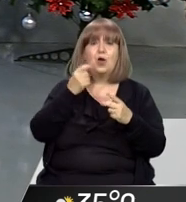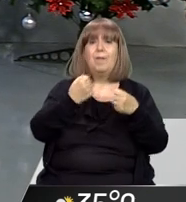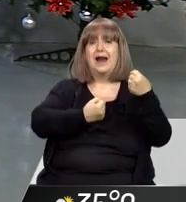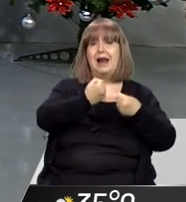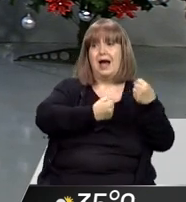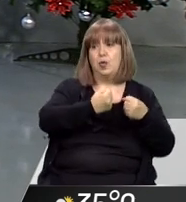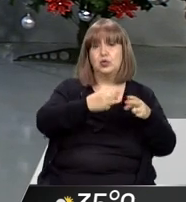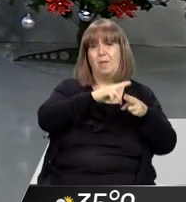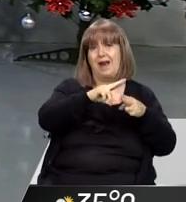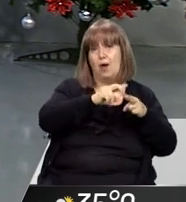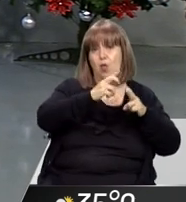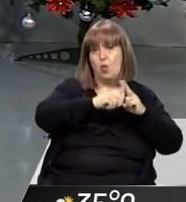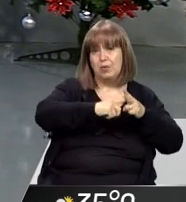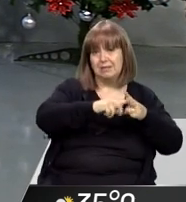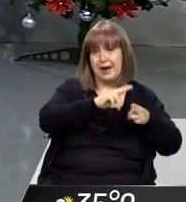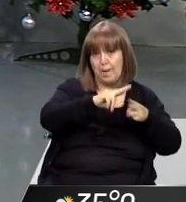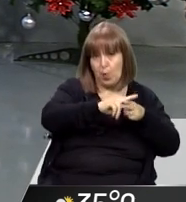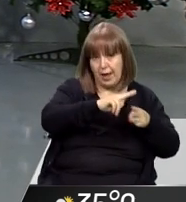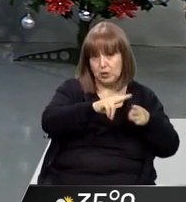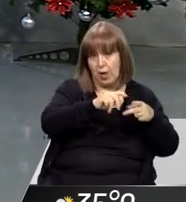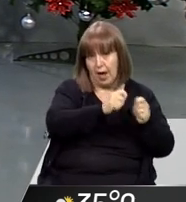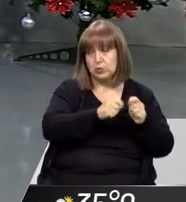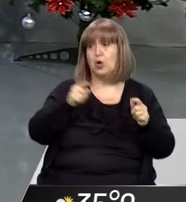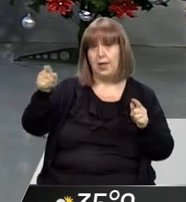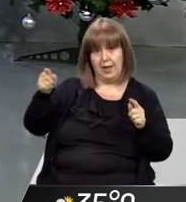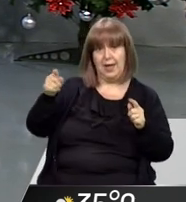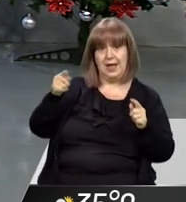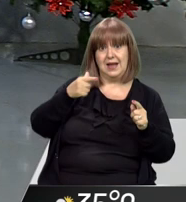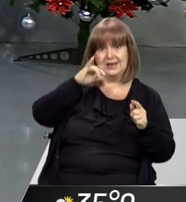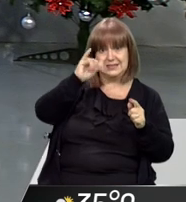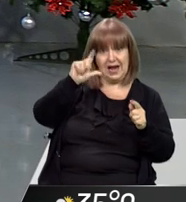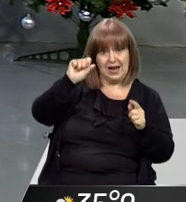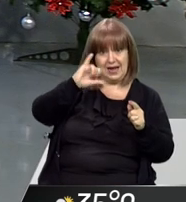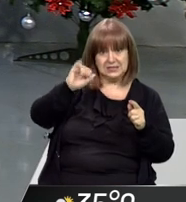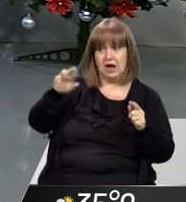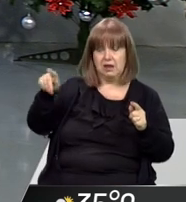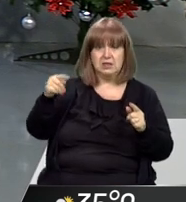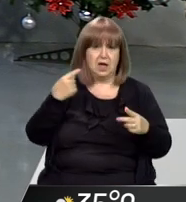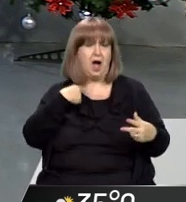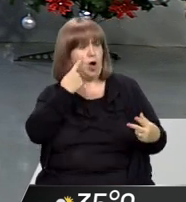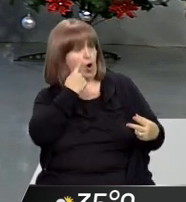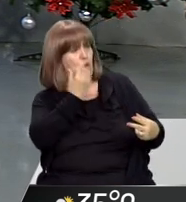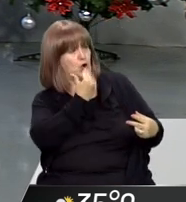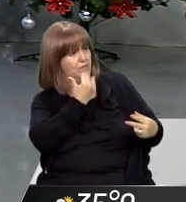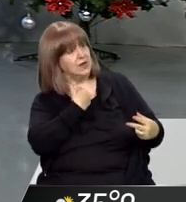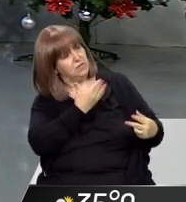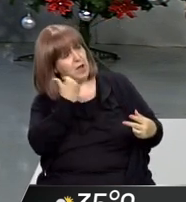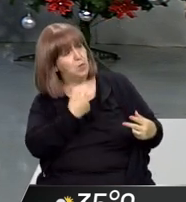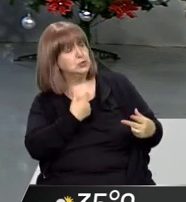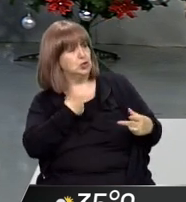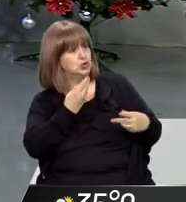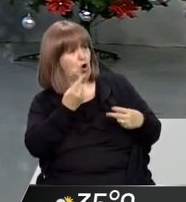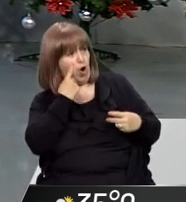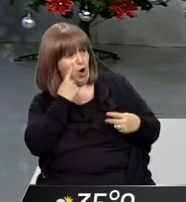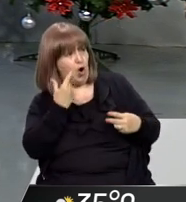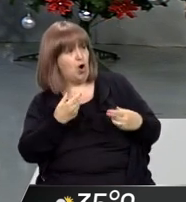camioneta. Bueno, Salazar le dice que conoce a una persona que vende ese elemento y es por eso que se